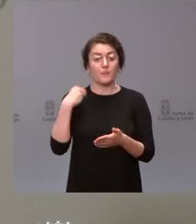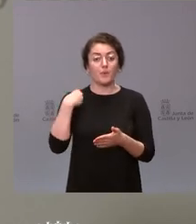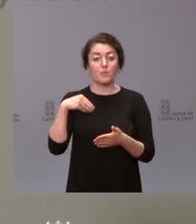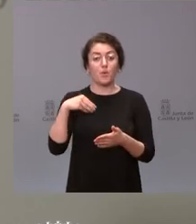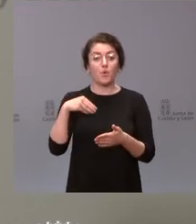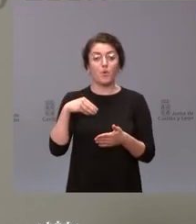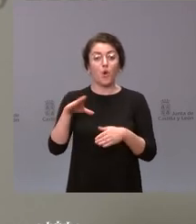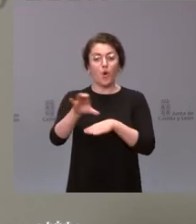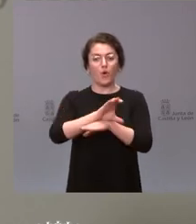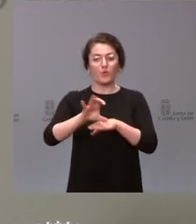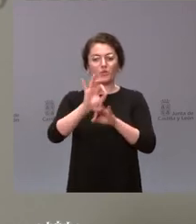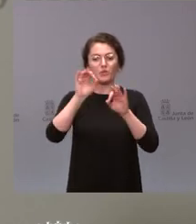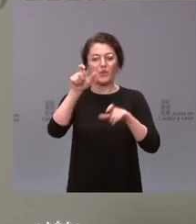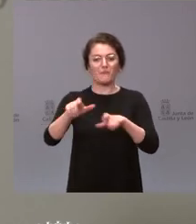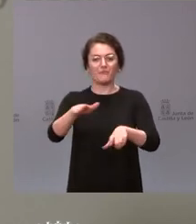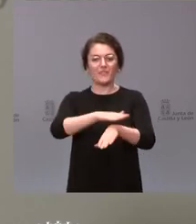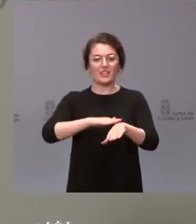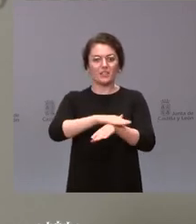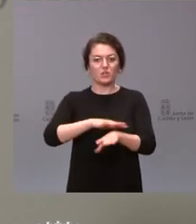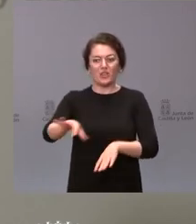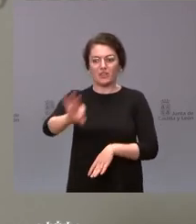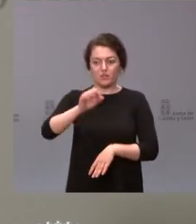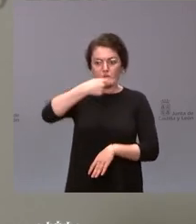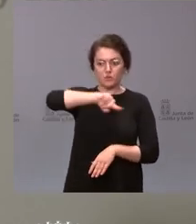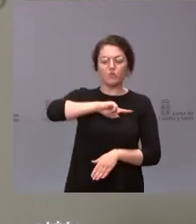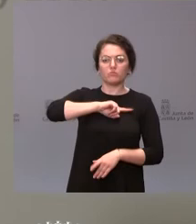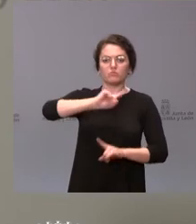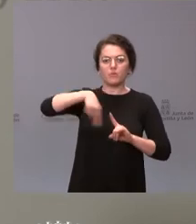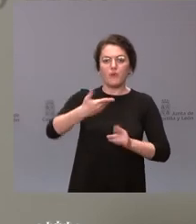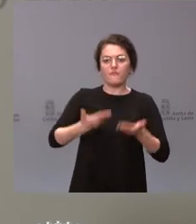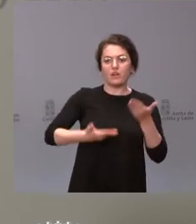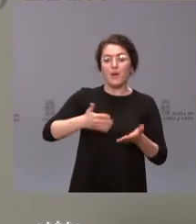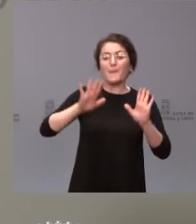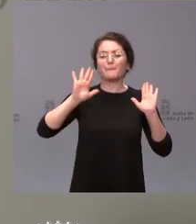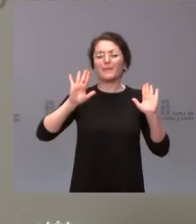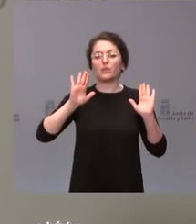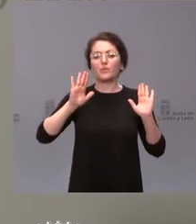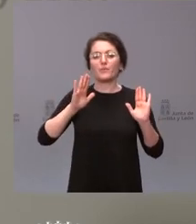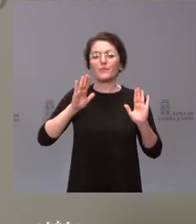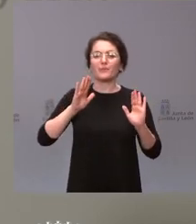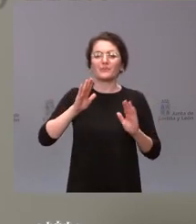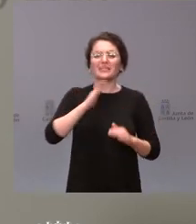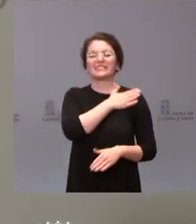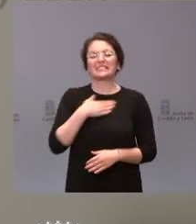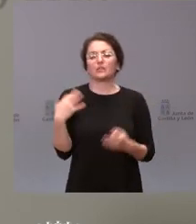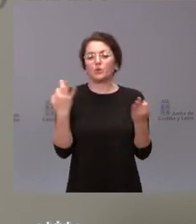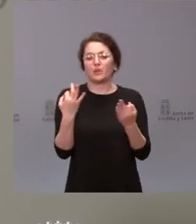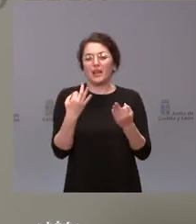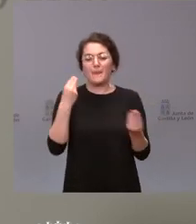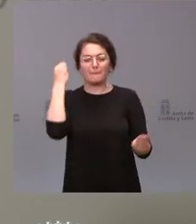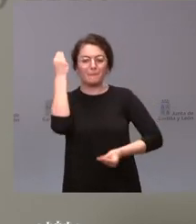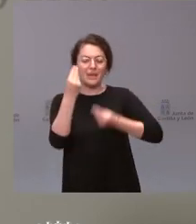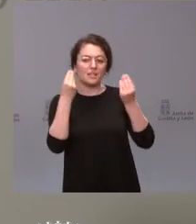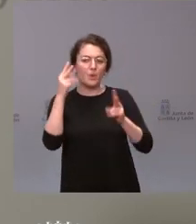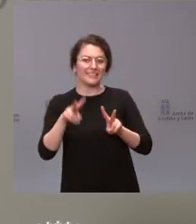cuando lo tome pero a me gustaría que el Consejo de Ministros reflexione sobre el hecho de que estamos hablando de un